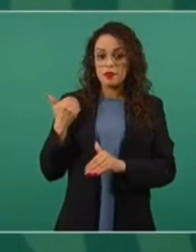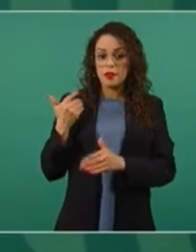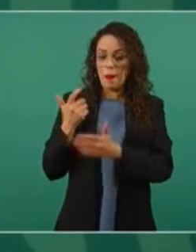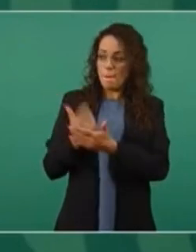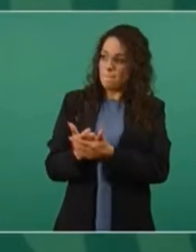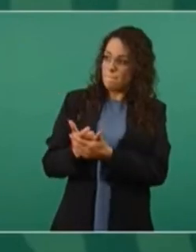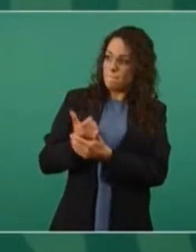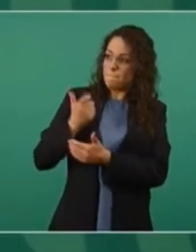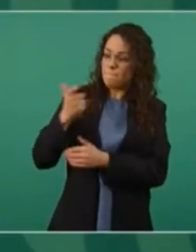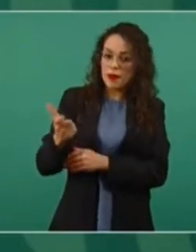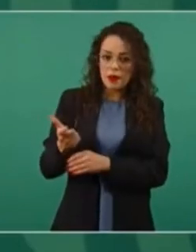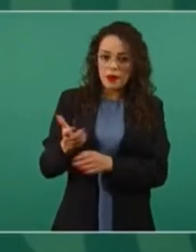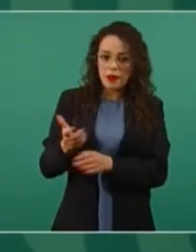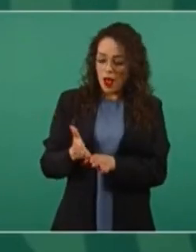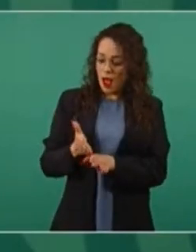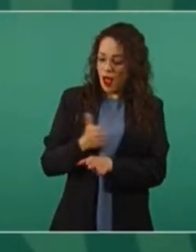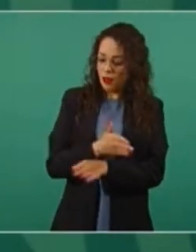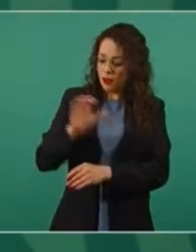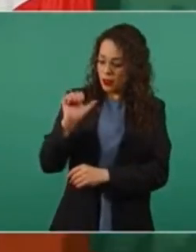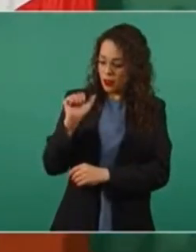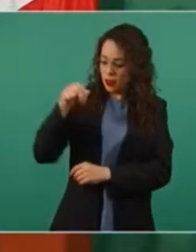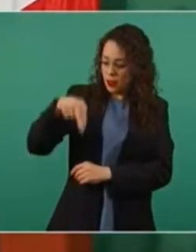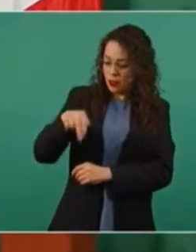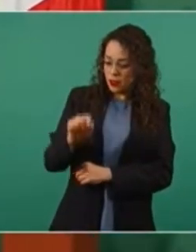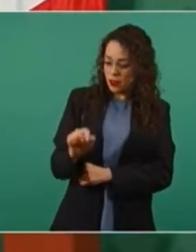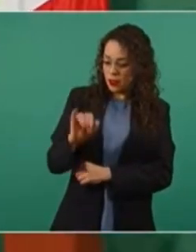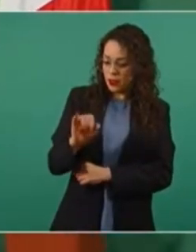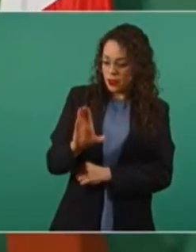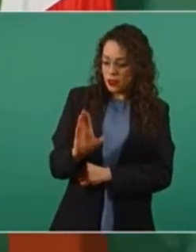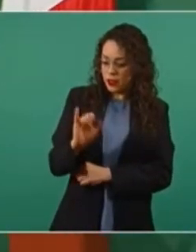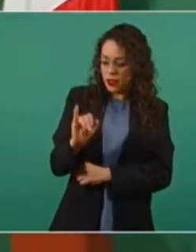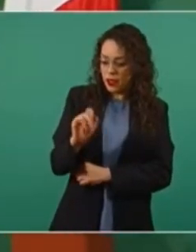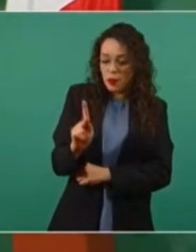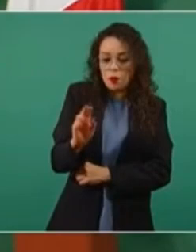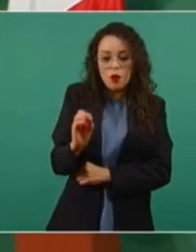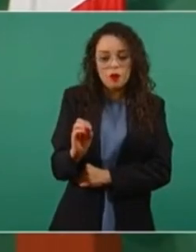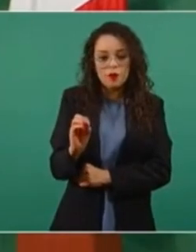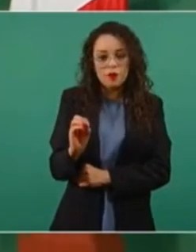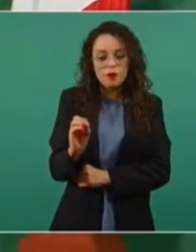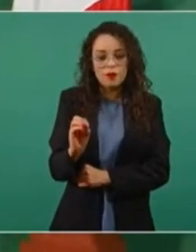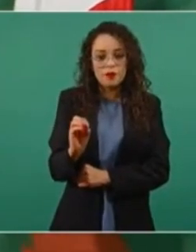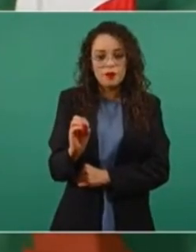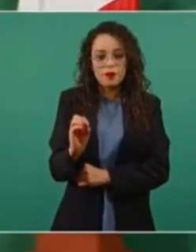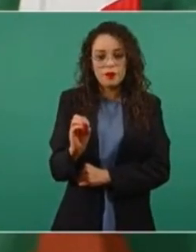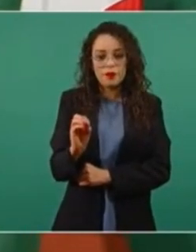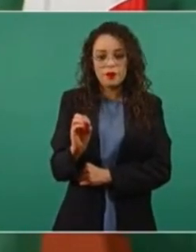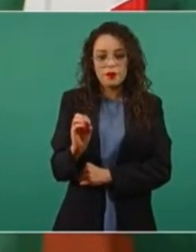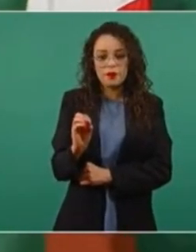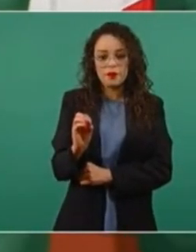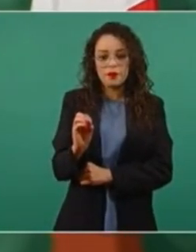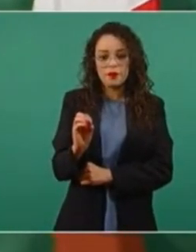anticipos. Ellos no pueden salir a licitar